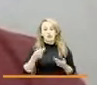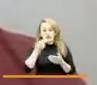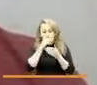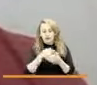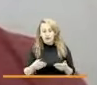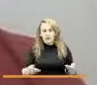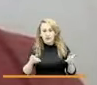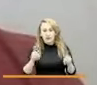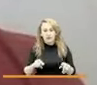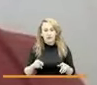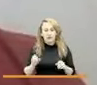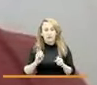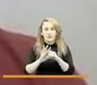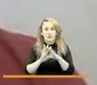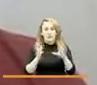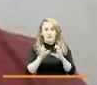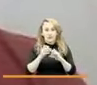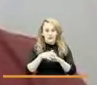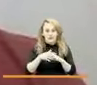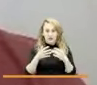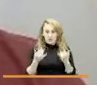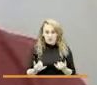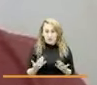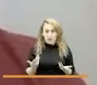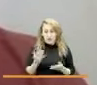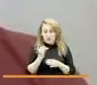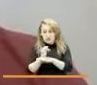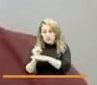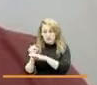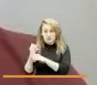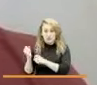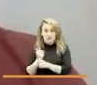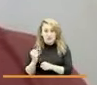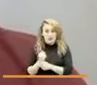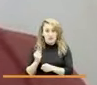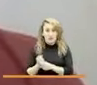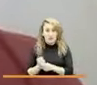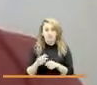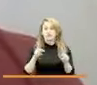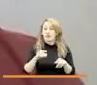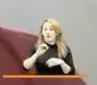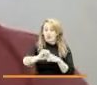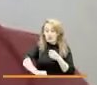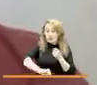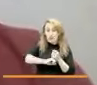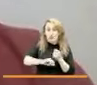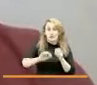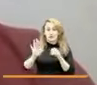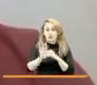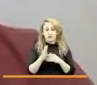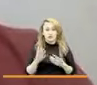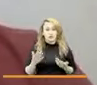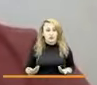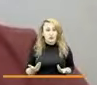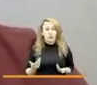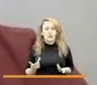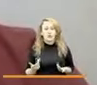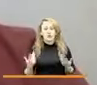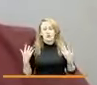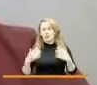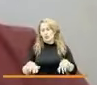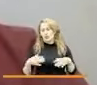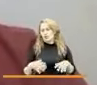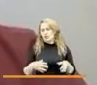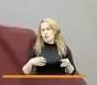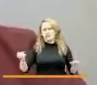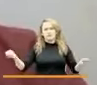estos momentos de pandemia donde las instituciones no estuvieron trabajando pudimos contar con el apoyo de ustedes nos hicieron una gran dotación en